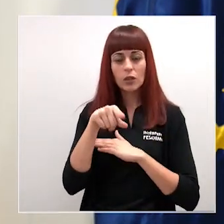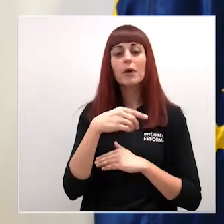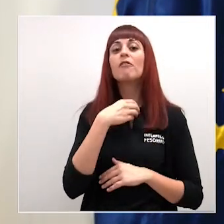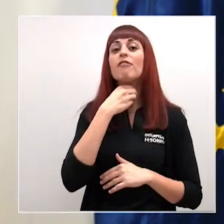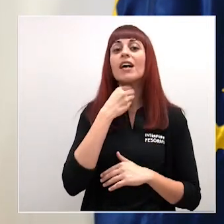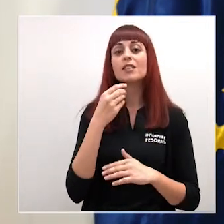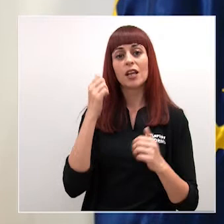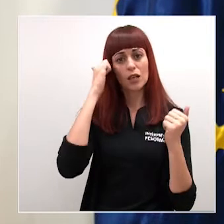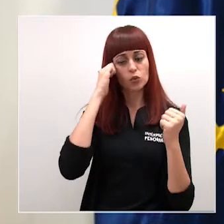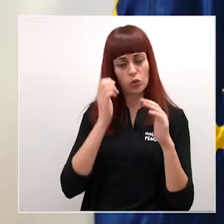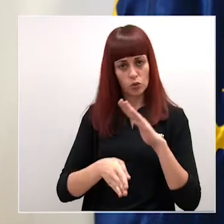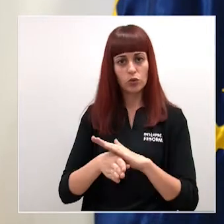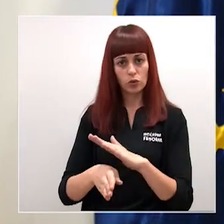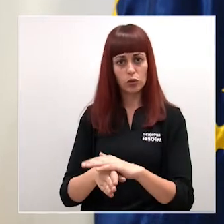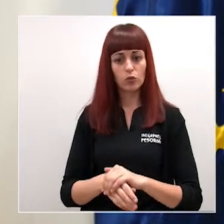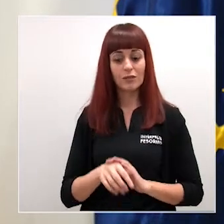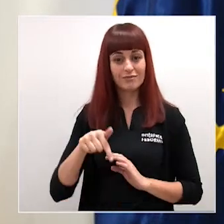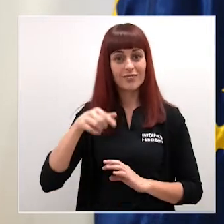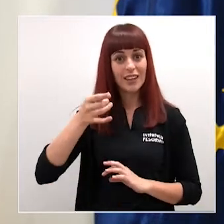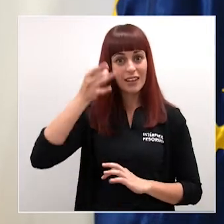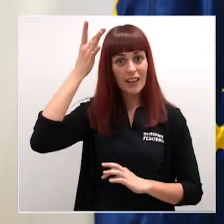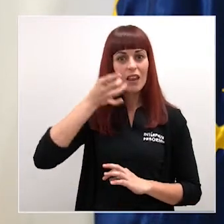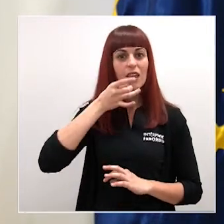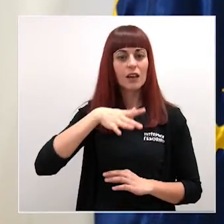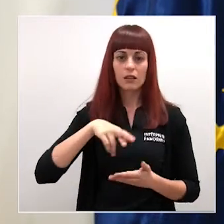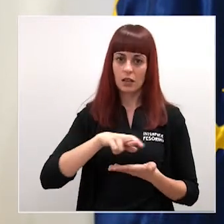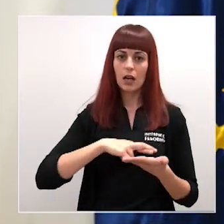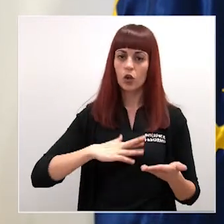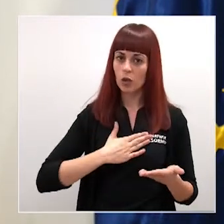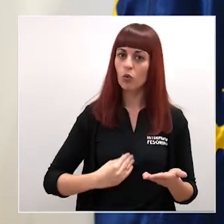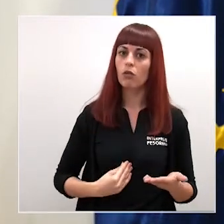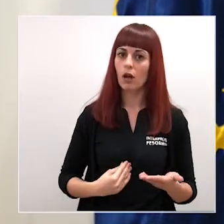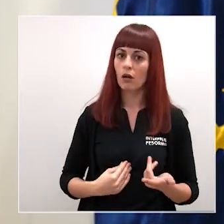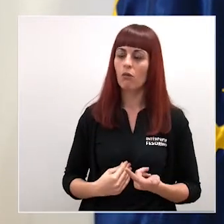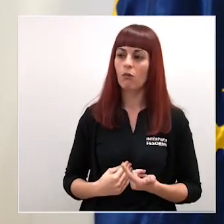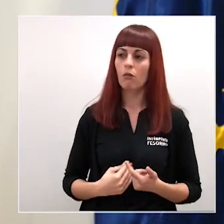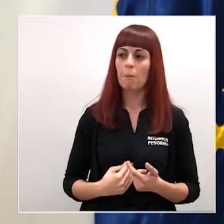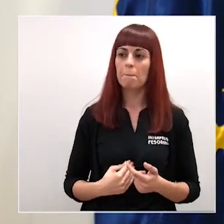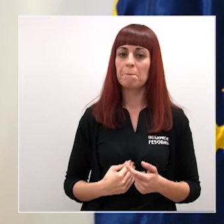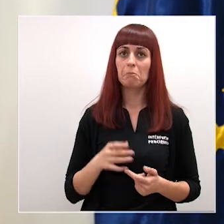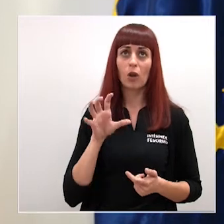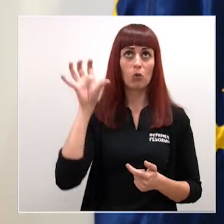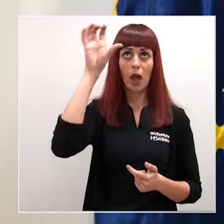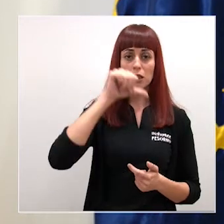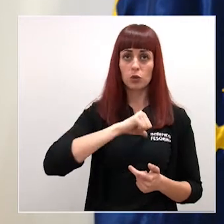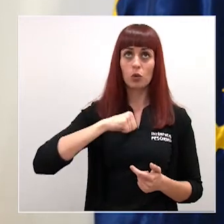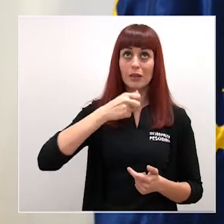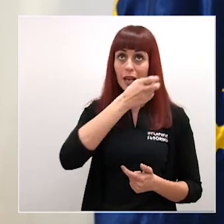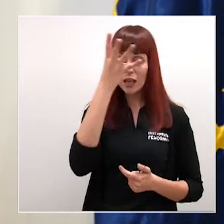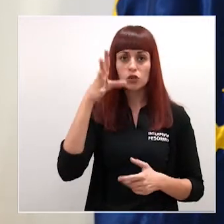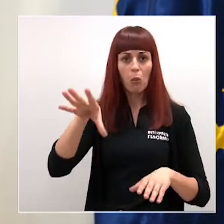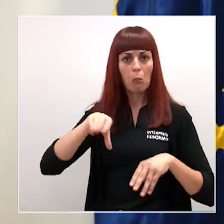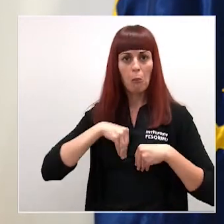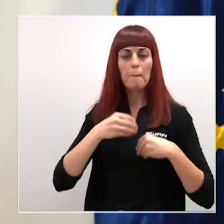estudio vuelvo a decir que esta es una iniciativa de la región de Murcia muy bien acogida tanto por el resto de comunidades como con el propio